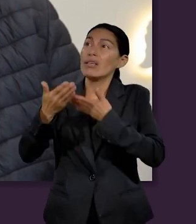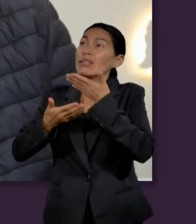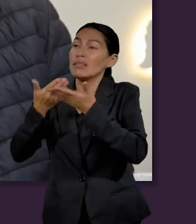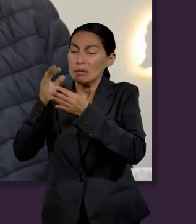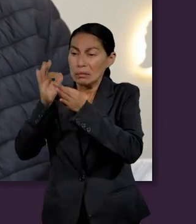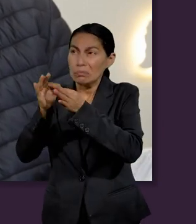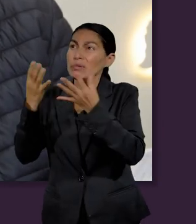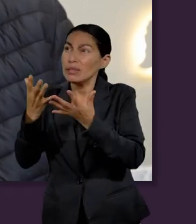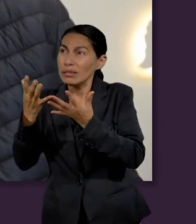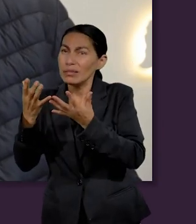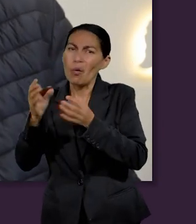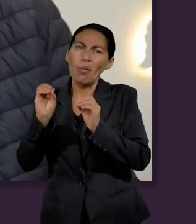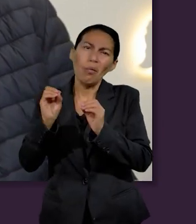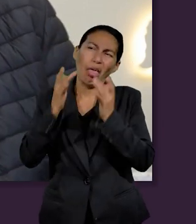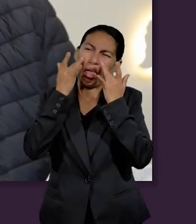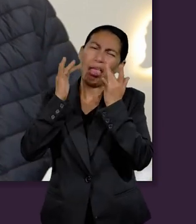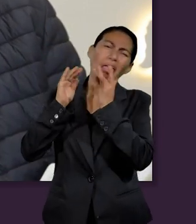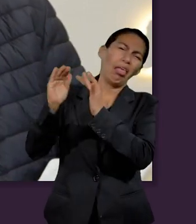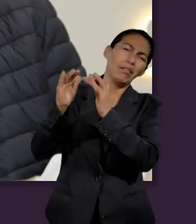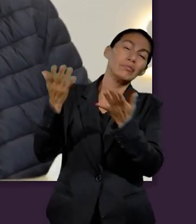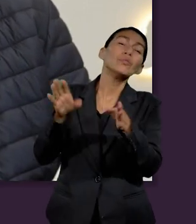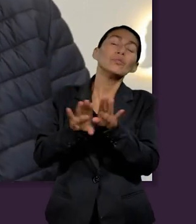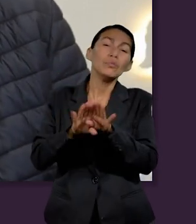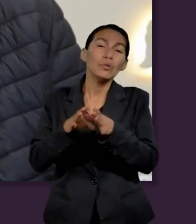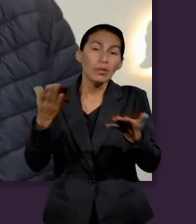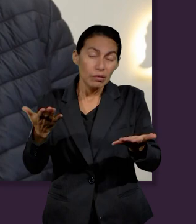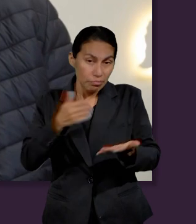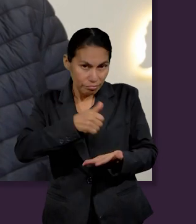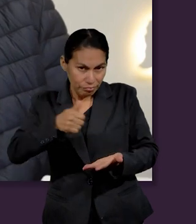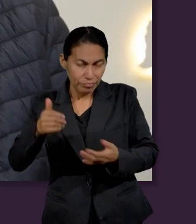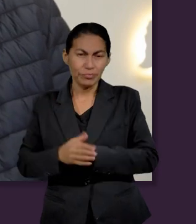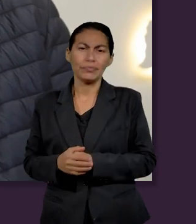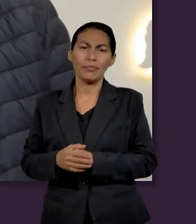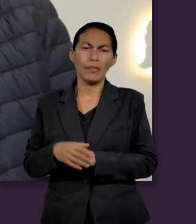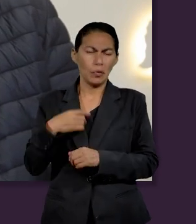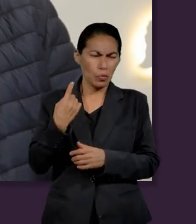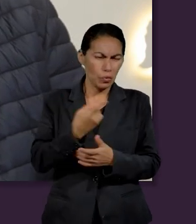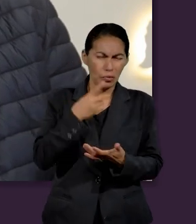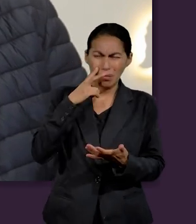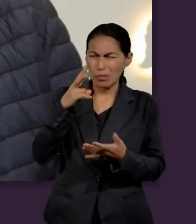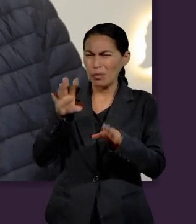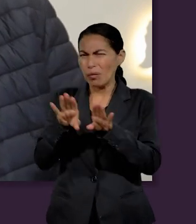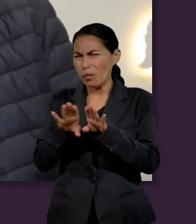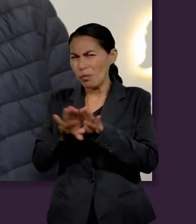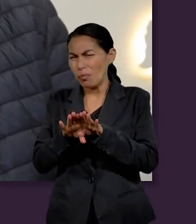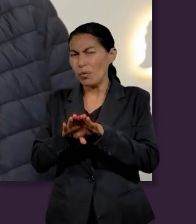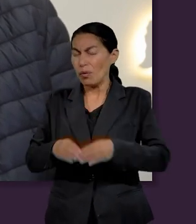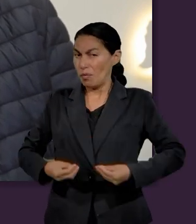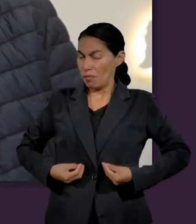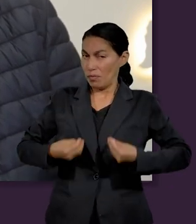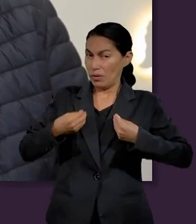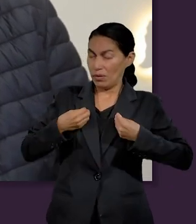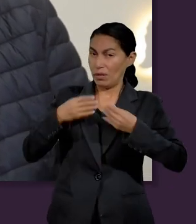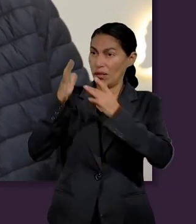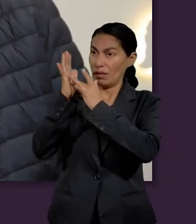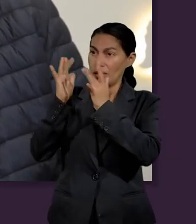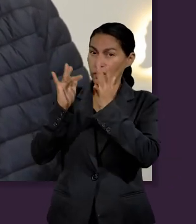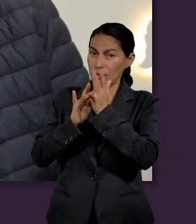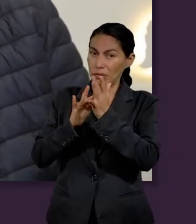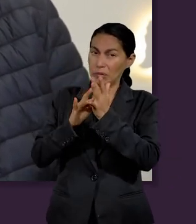perdón en cuanto a los tesoros en cuanto a nuestra disposición para servir al Señor y